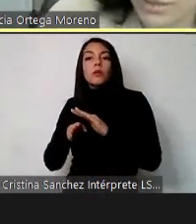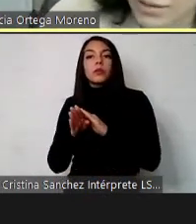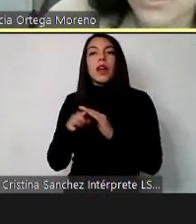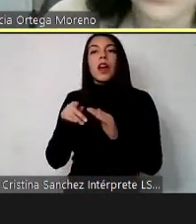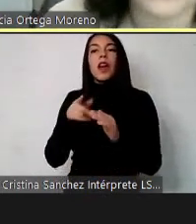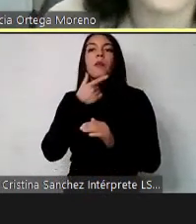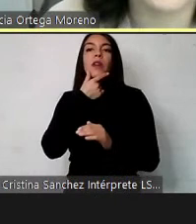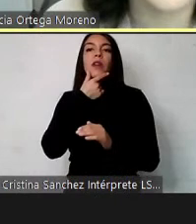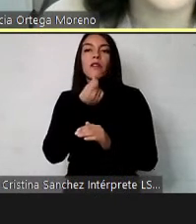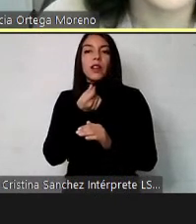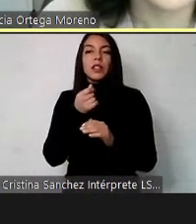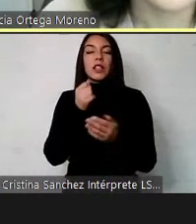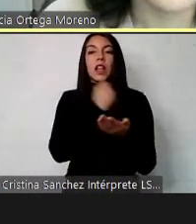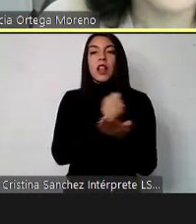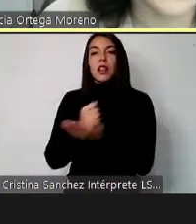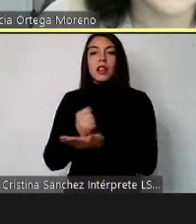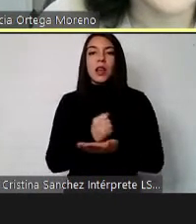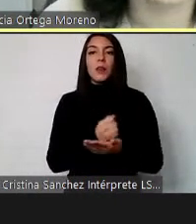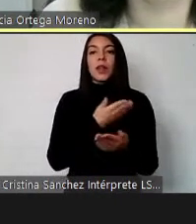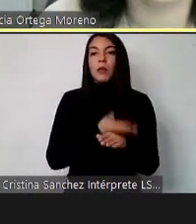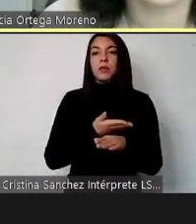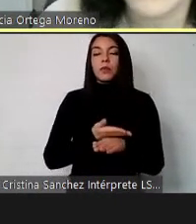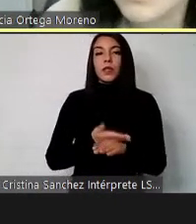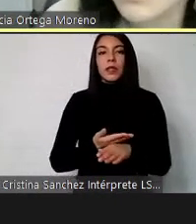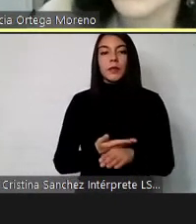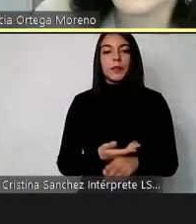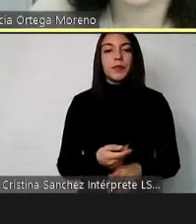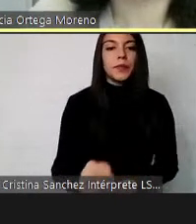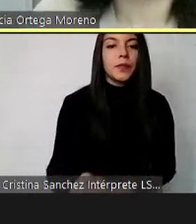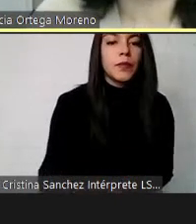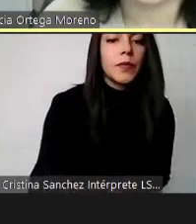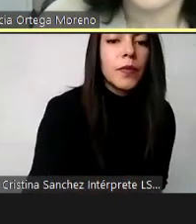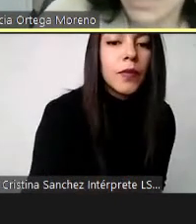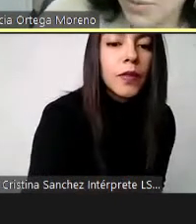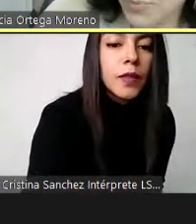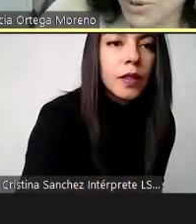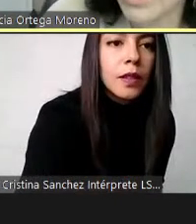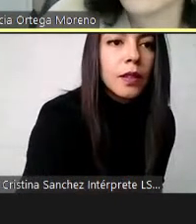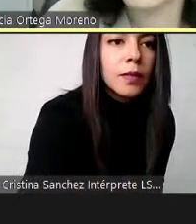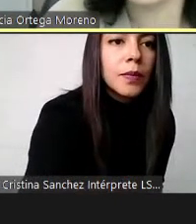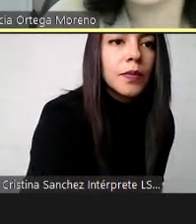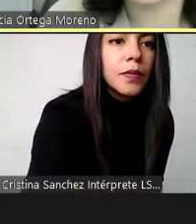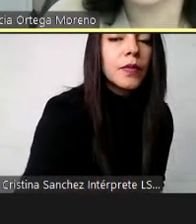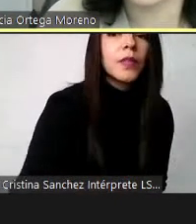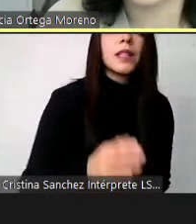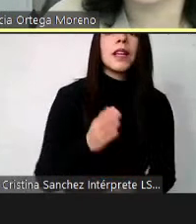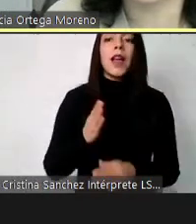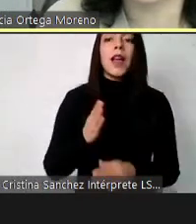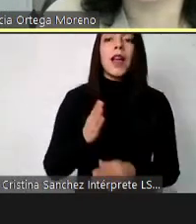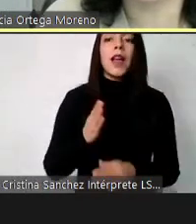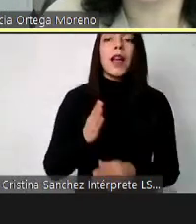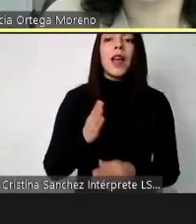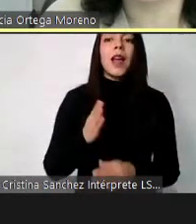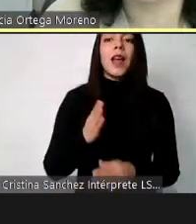que la interdicción. En fin, el acceso a la justicia también es importante porque no solo se refiere a los tribunales en sí,